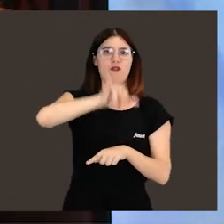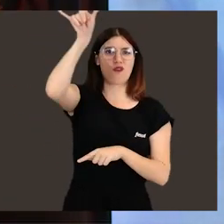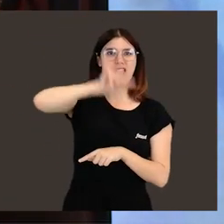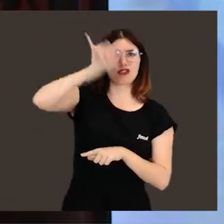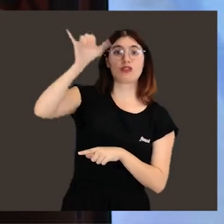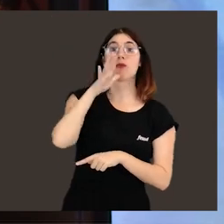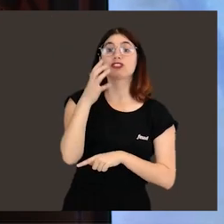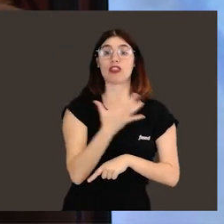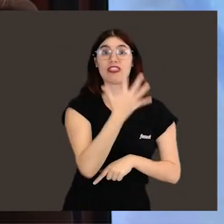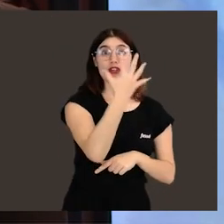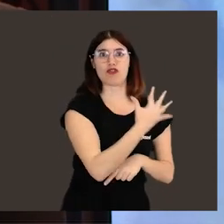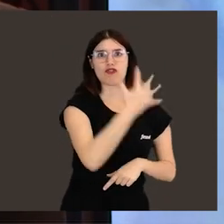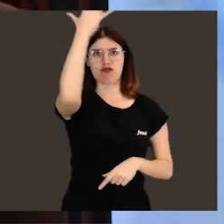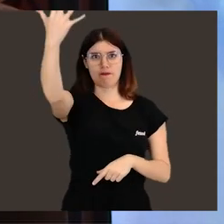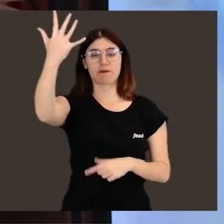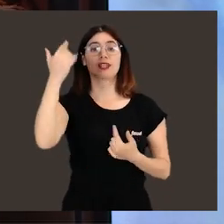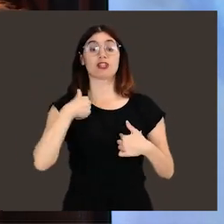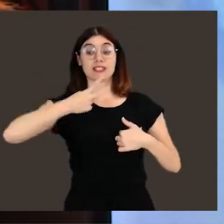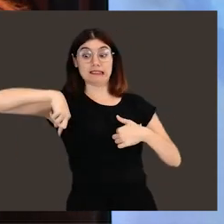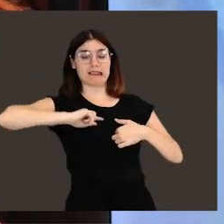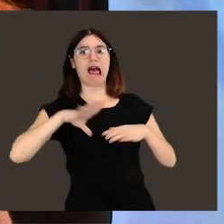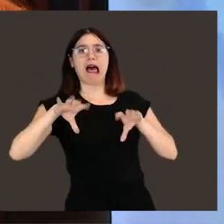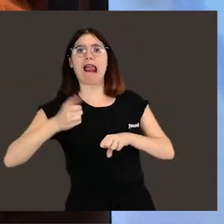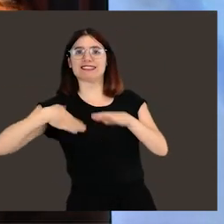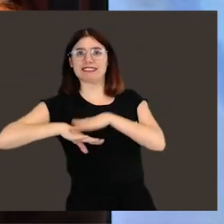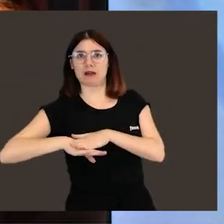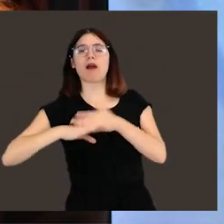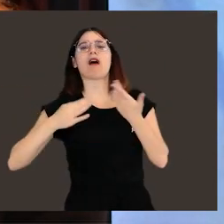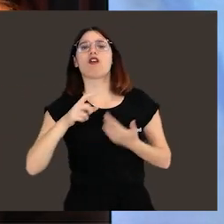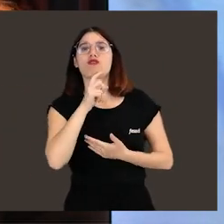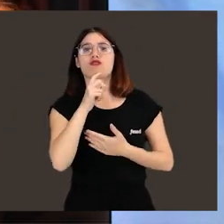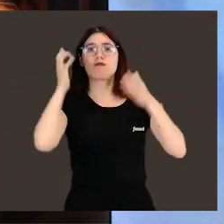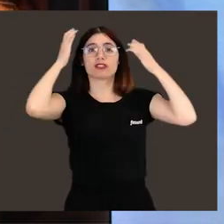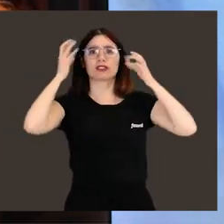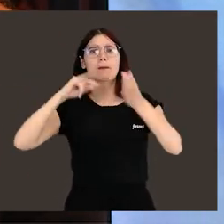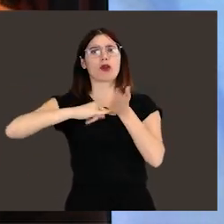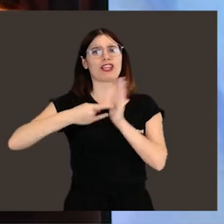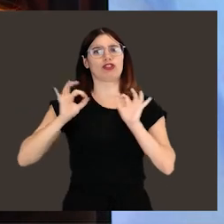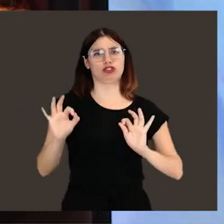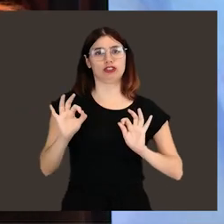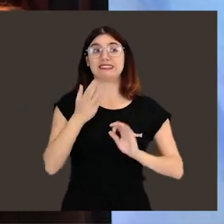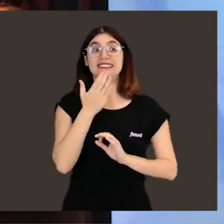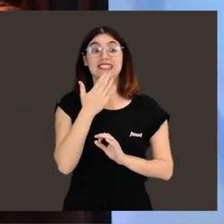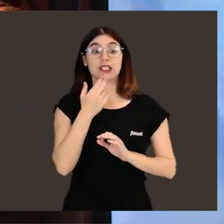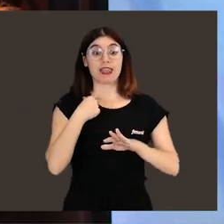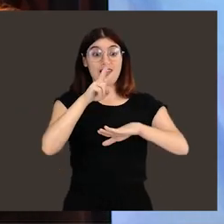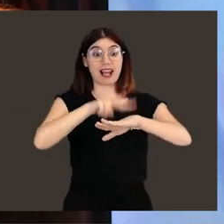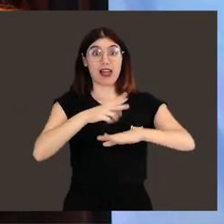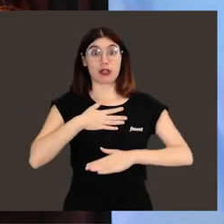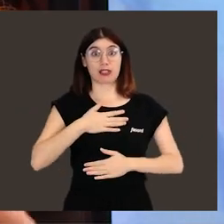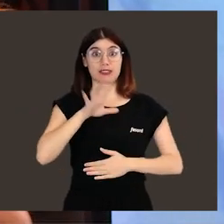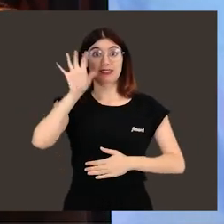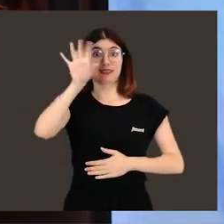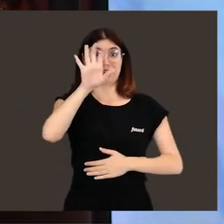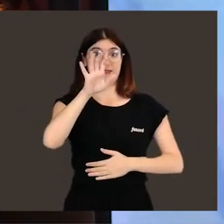5 vuelos, por eso hay 5 astronautas titulares. Los que estamos en reserva seremos más bien astronautas de proyecto. Es decir,